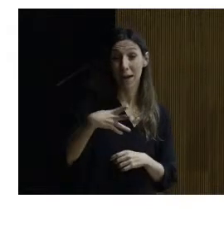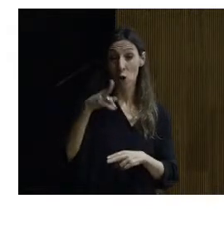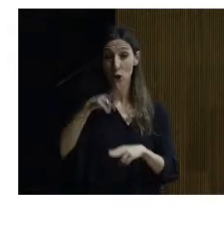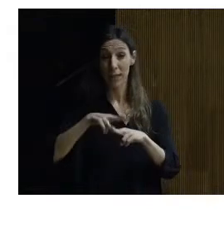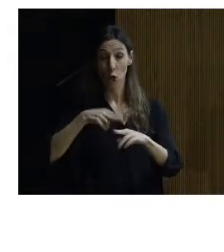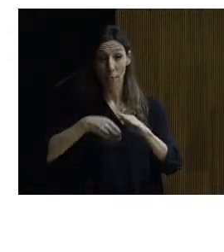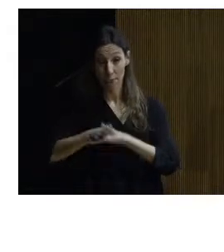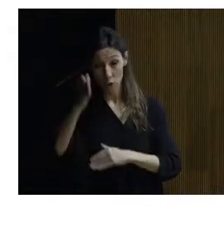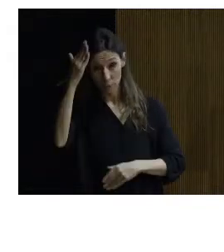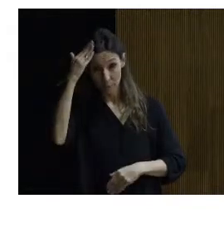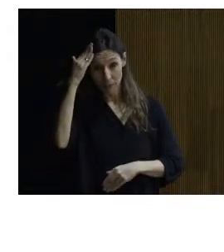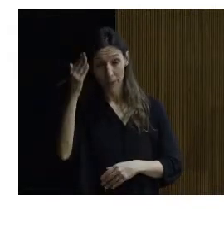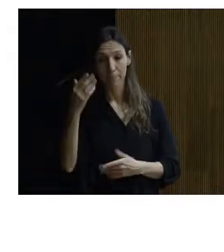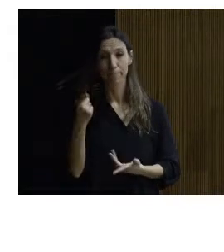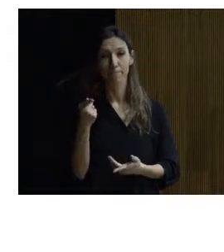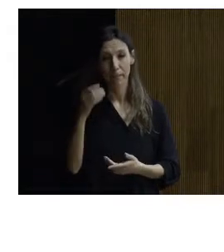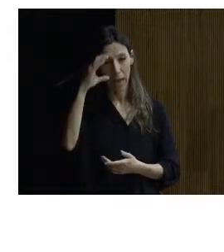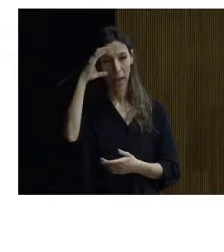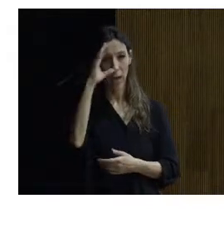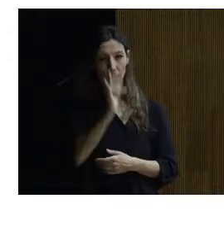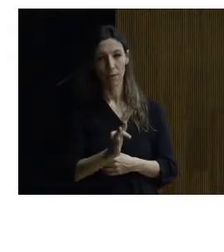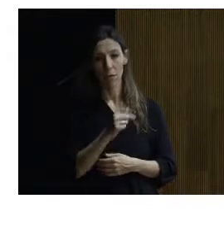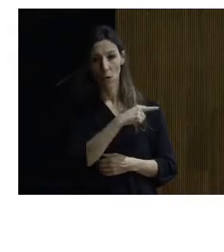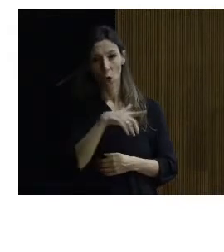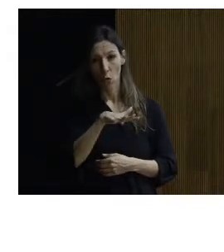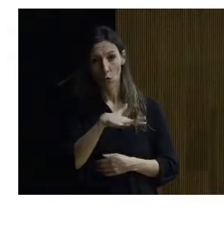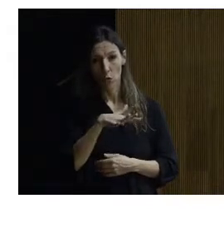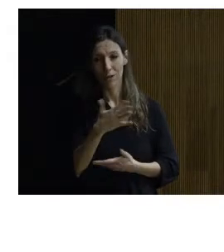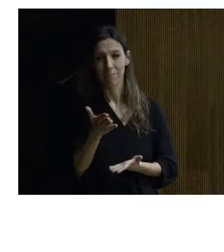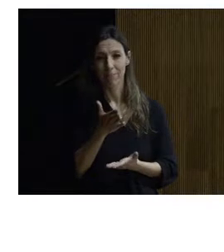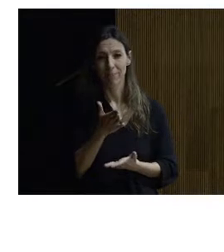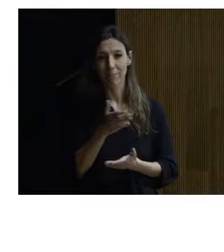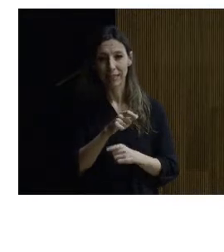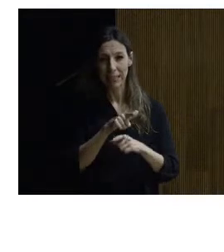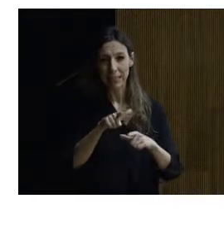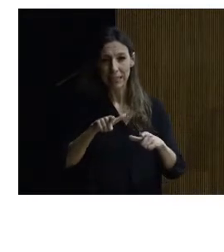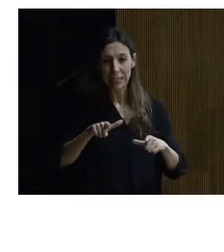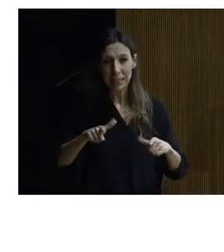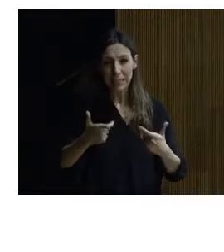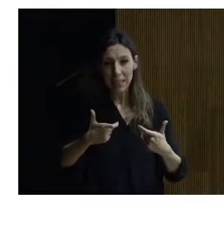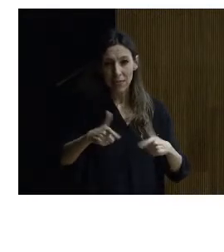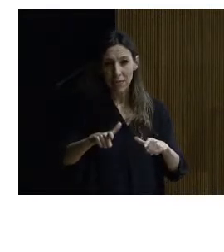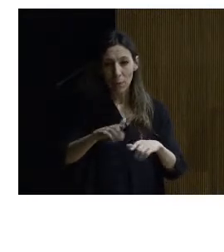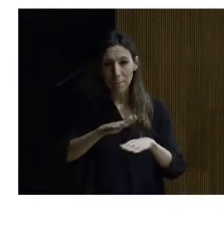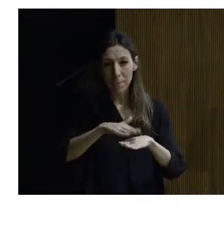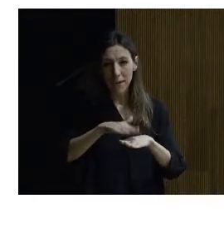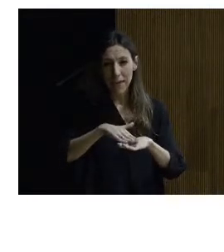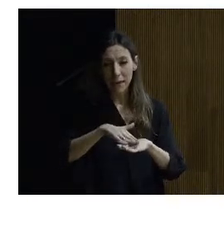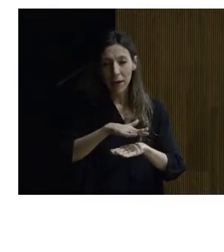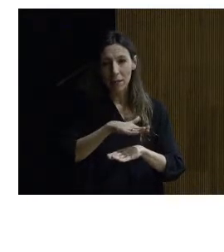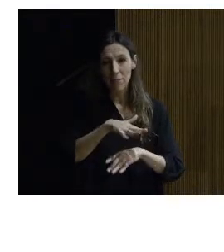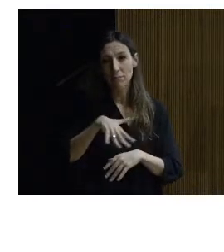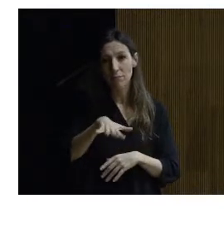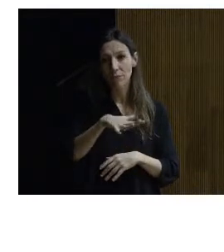y fijaroslo en estos pies derechos de una sección mínima que están apoyando la marquesina de ese acceso principal